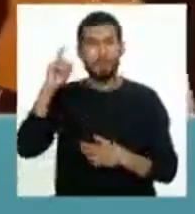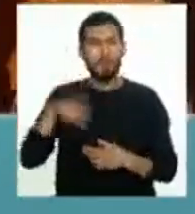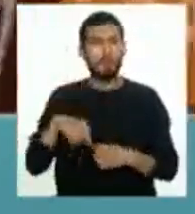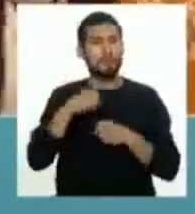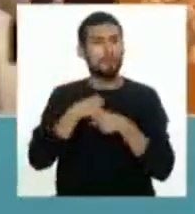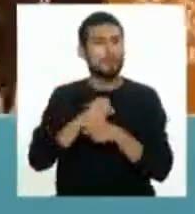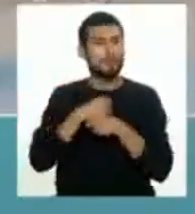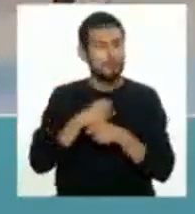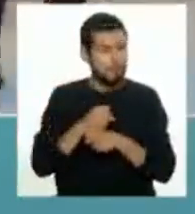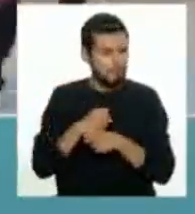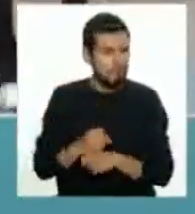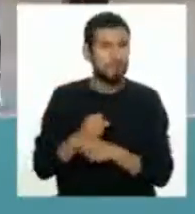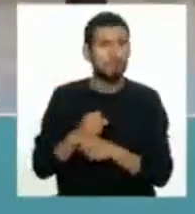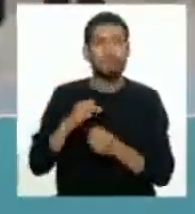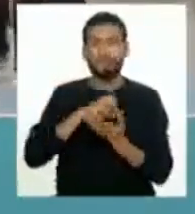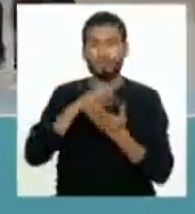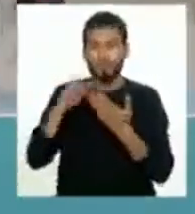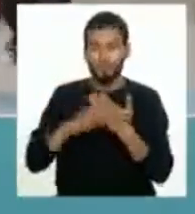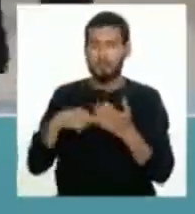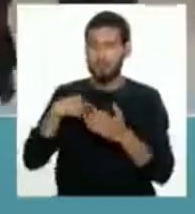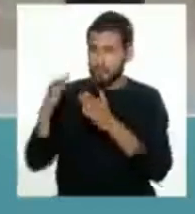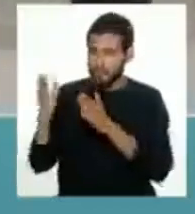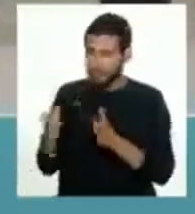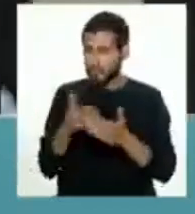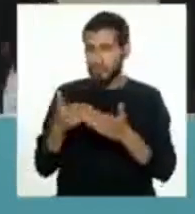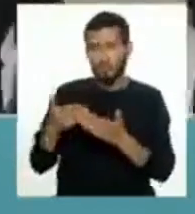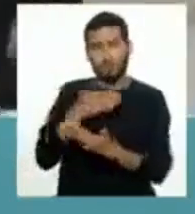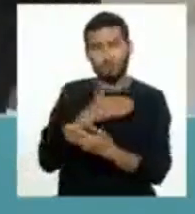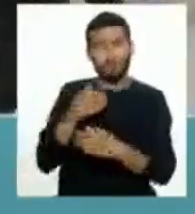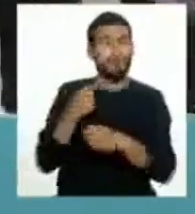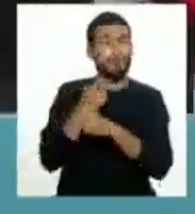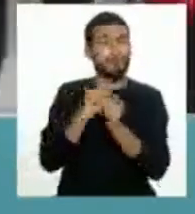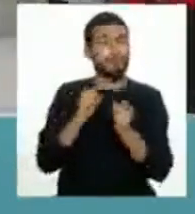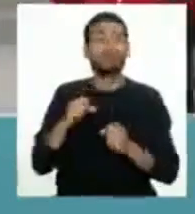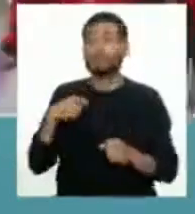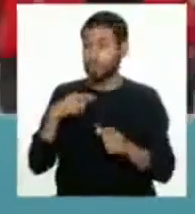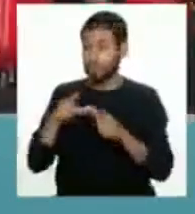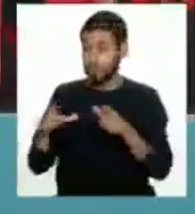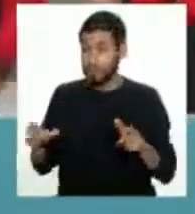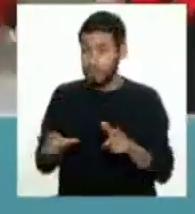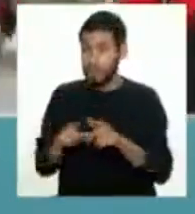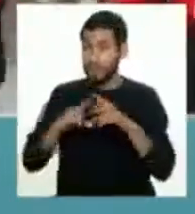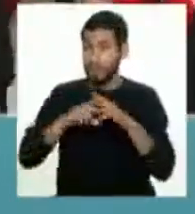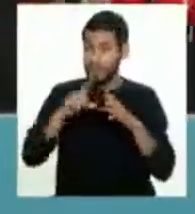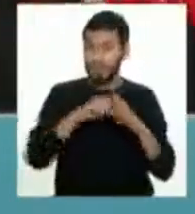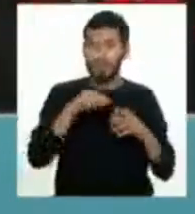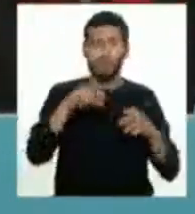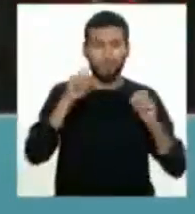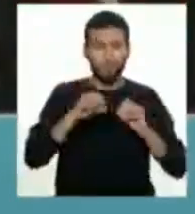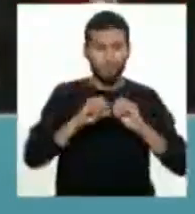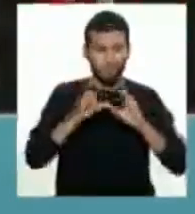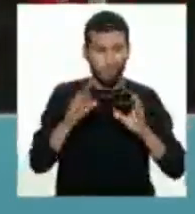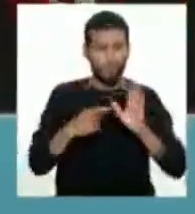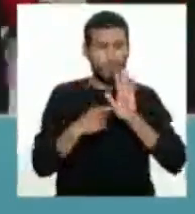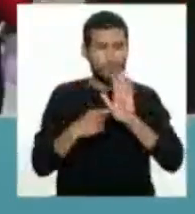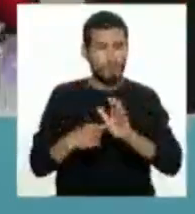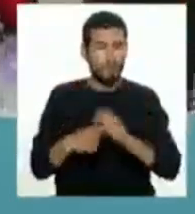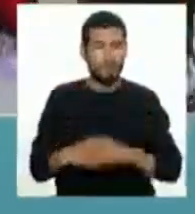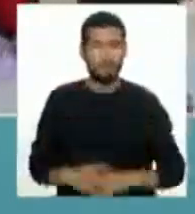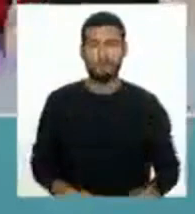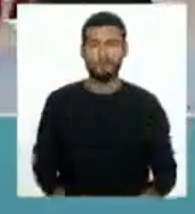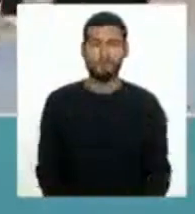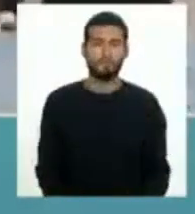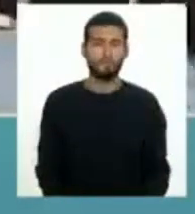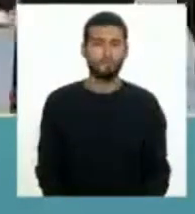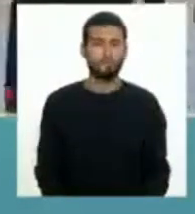ya actividades preventivas y que las rutas de evacuación también de esas zonas ya sean claramente identificadas. Y se tienen